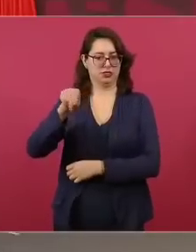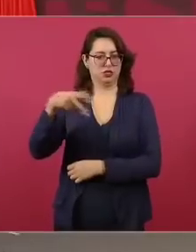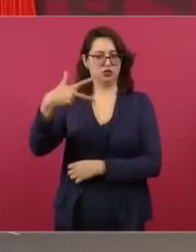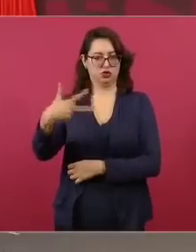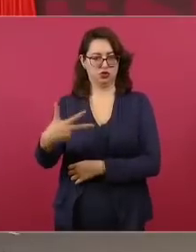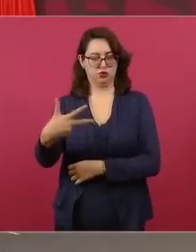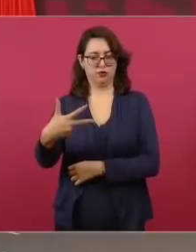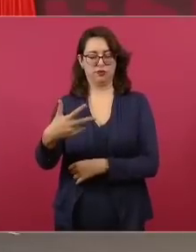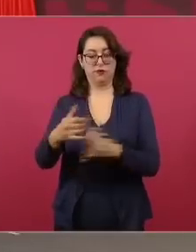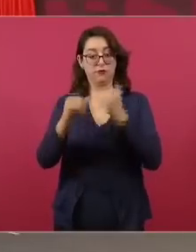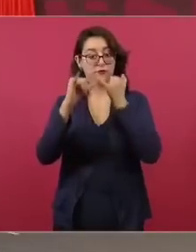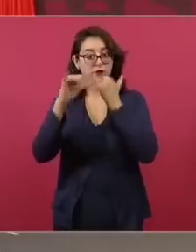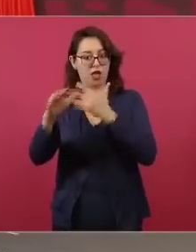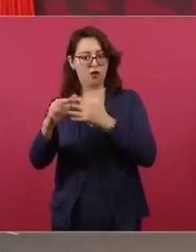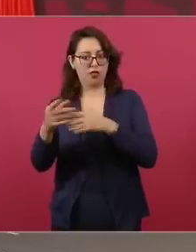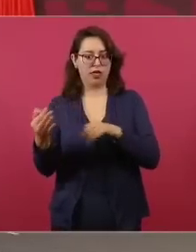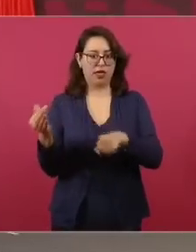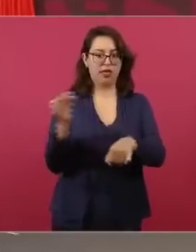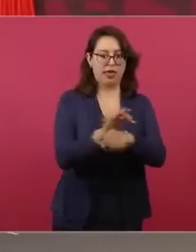Salinas.